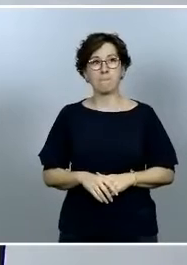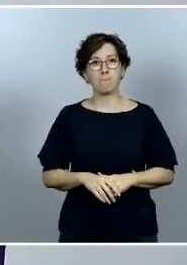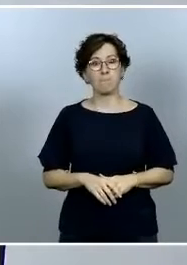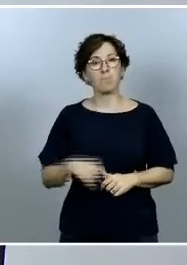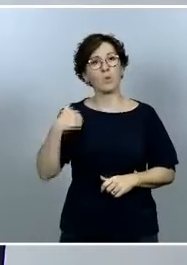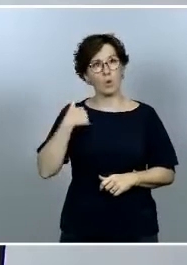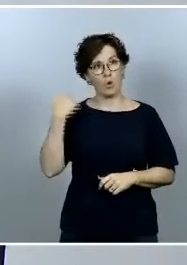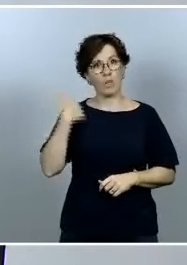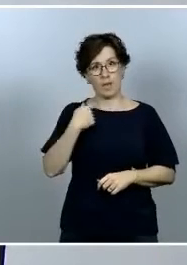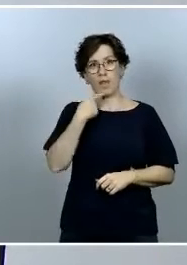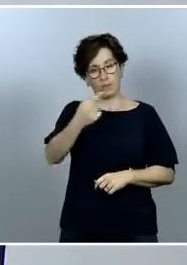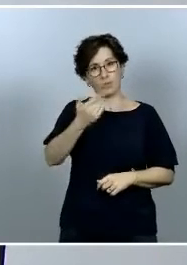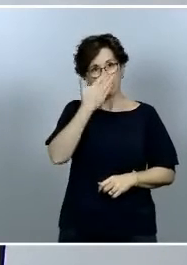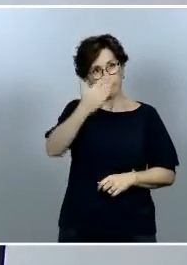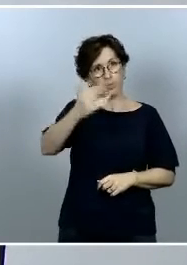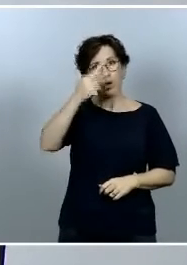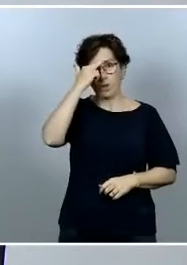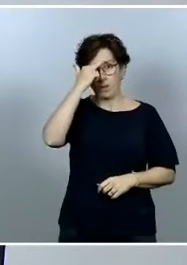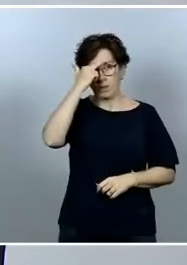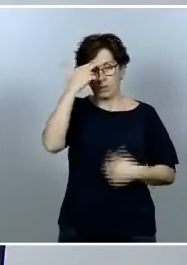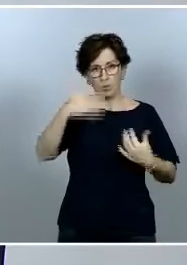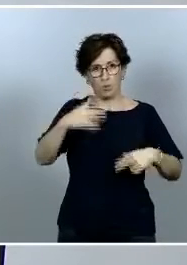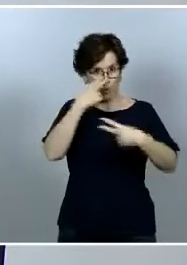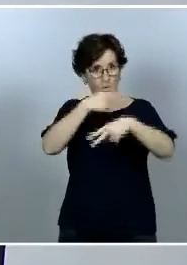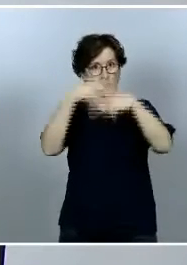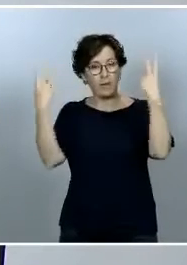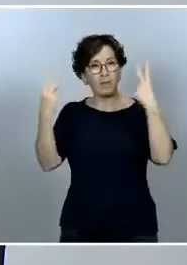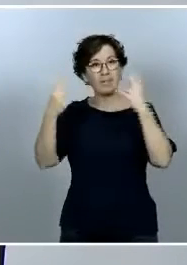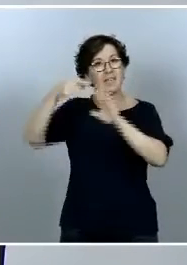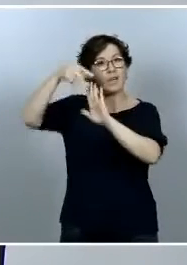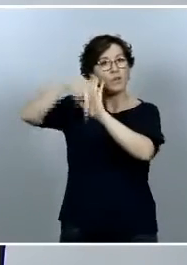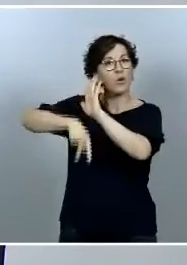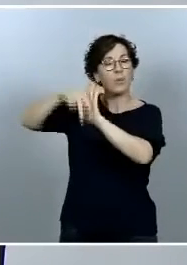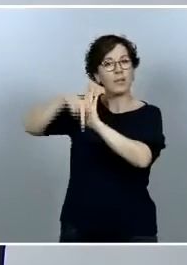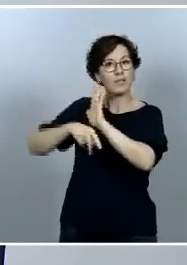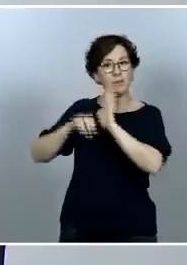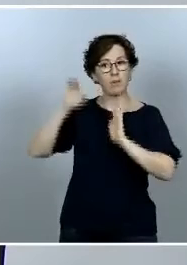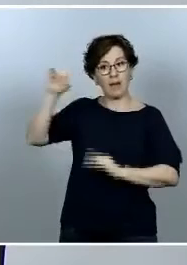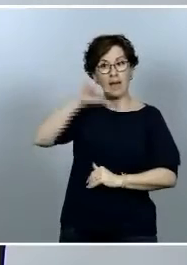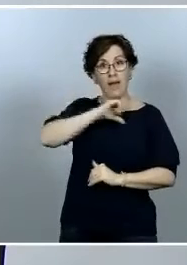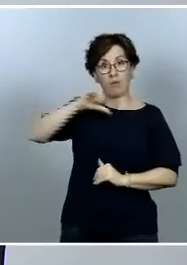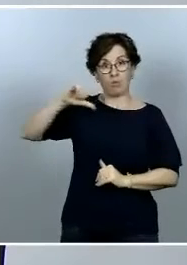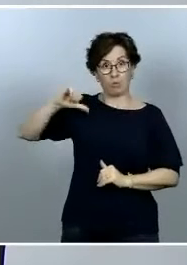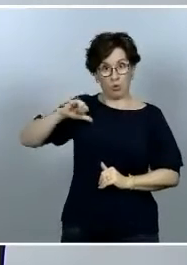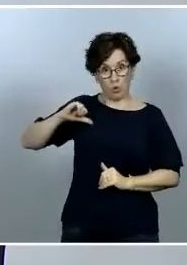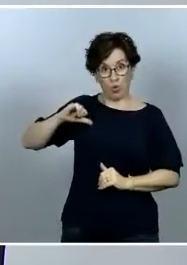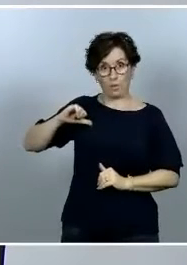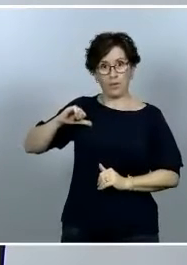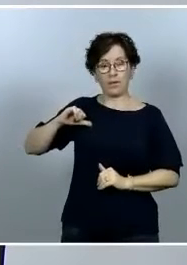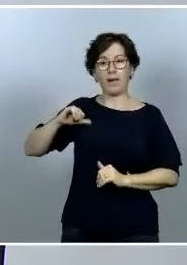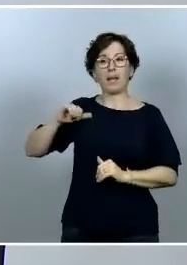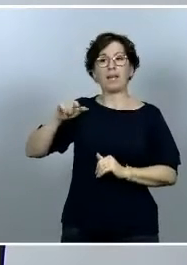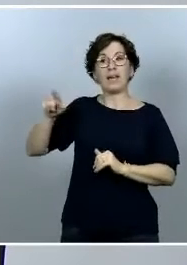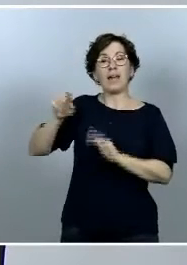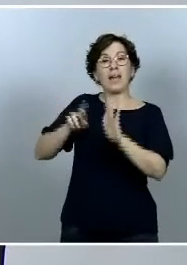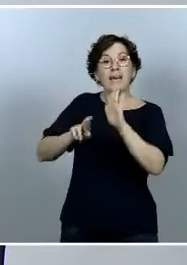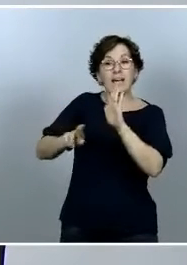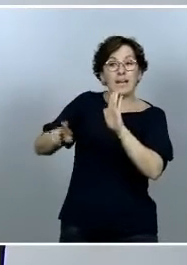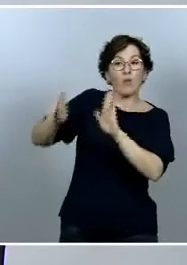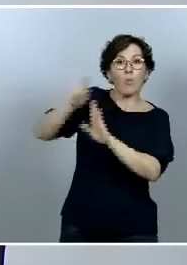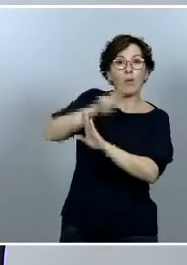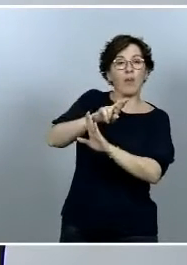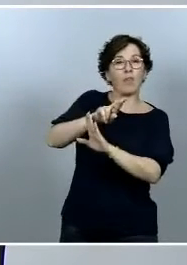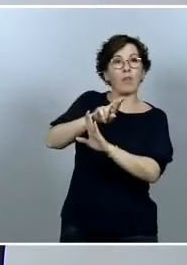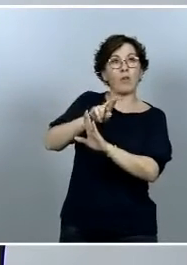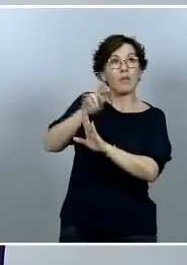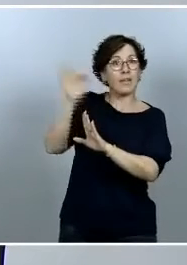mi preocupación por la normativa autonómica que en una pretendida recuperación lo que hace es relajar las normas